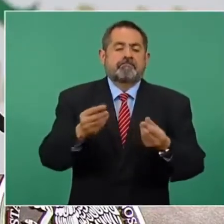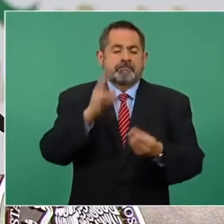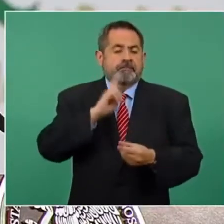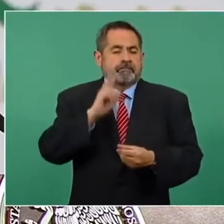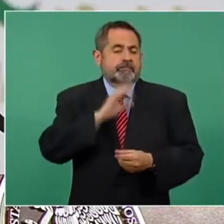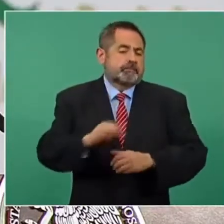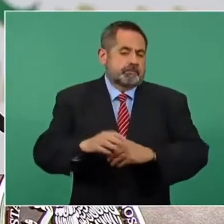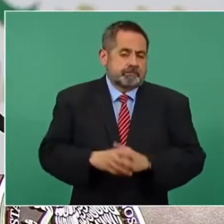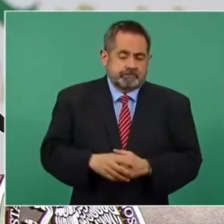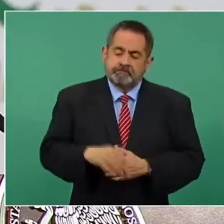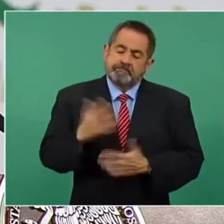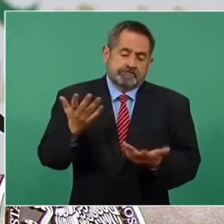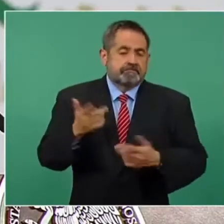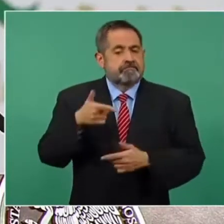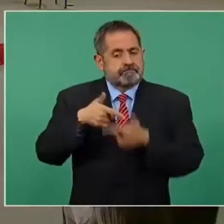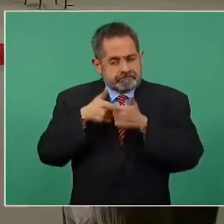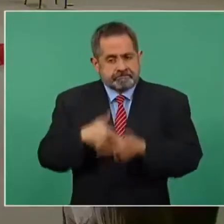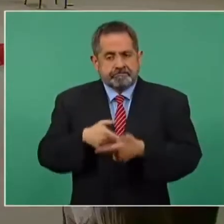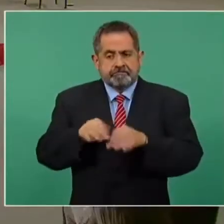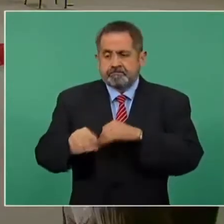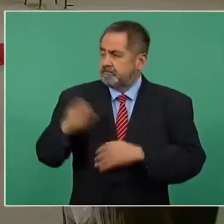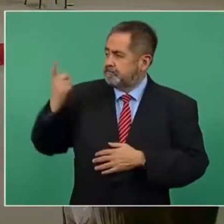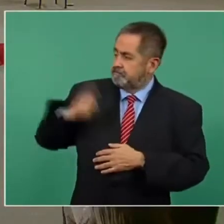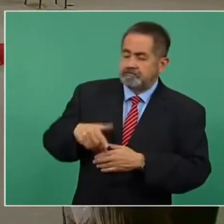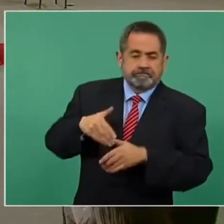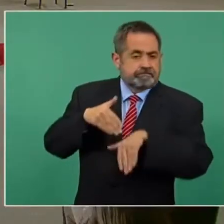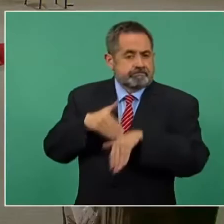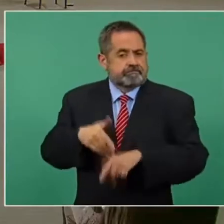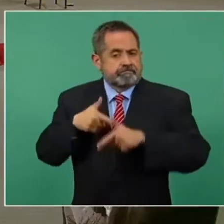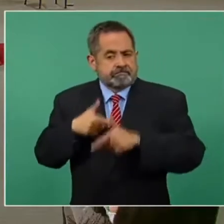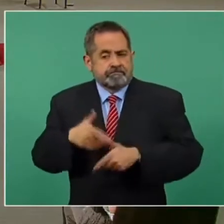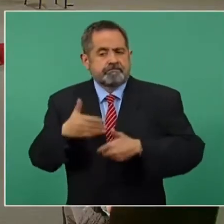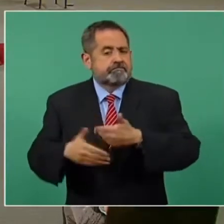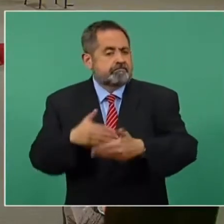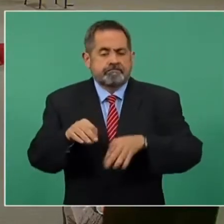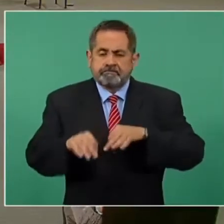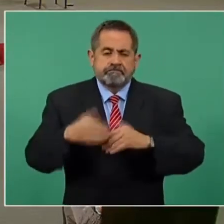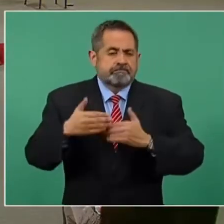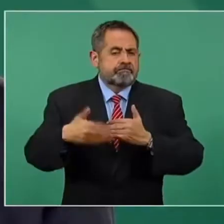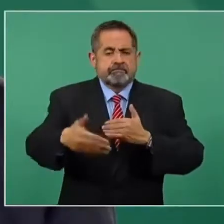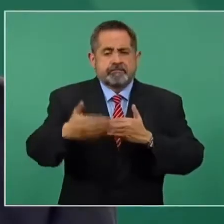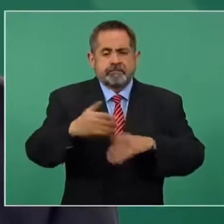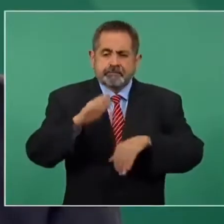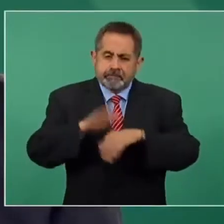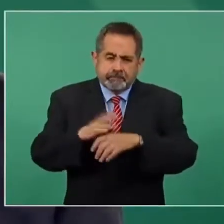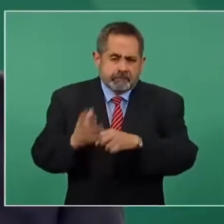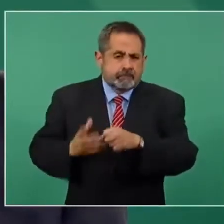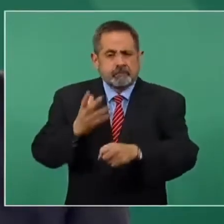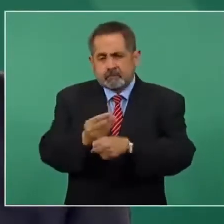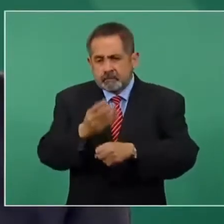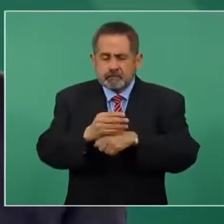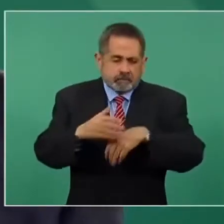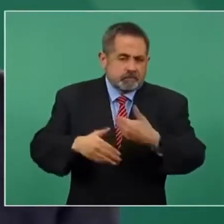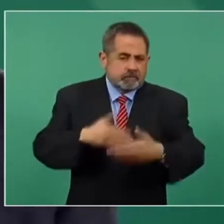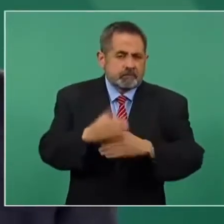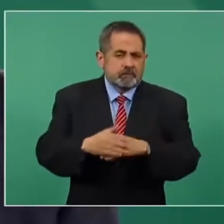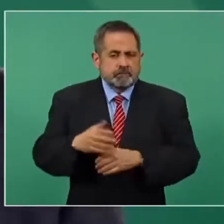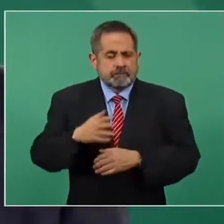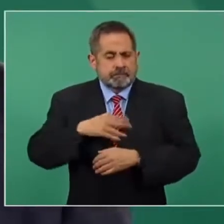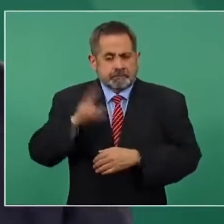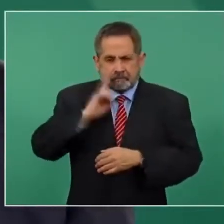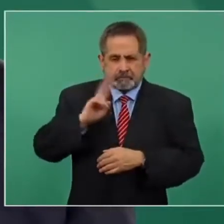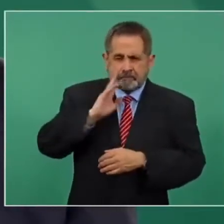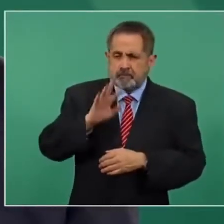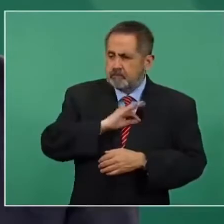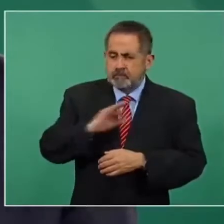vamos a seguir trabajando con la instrucción del presidente, vamos a ir fortaleciendo nuestras capacidades